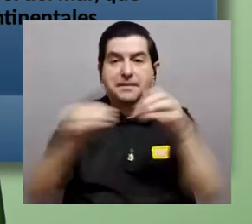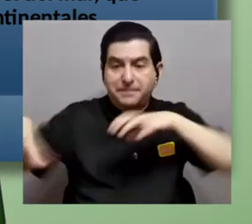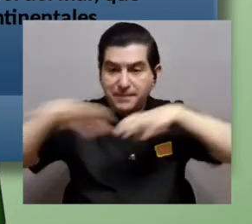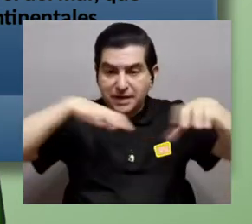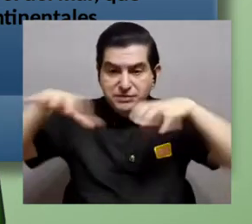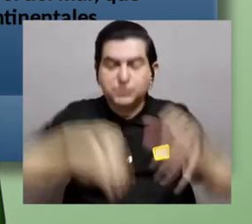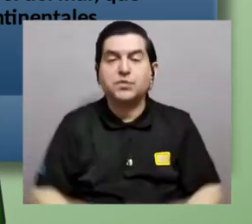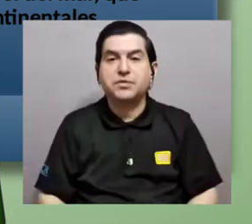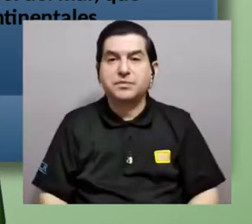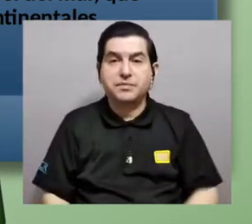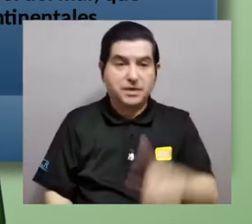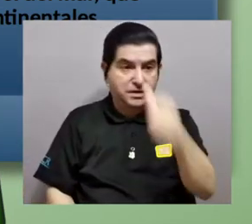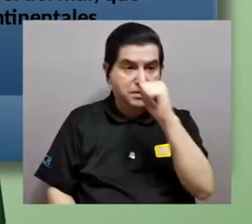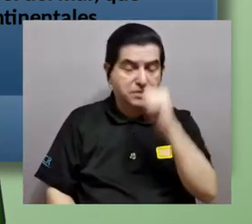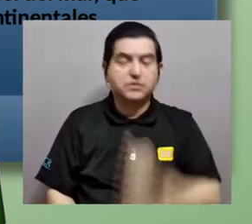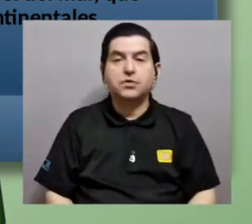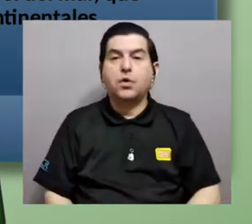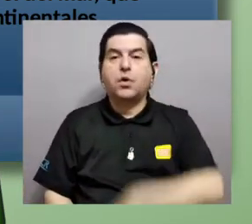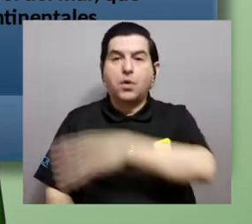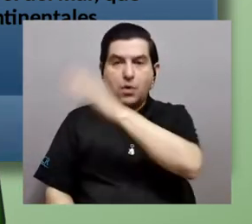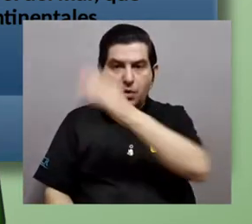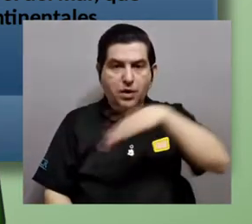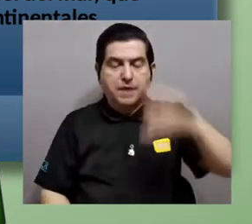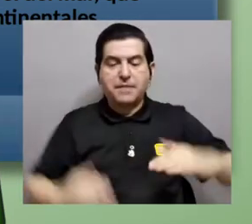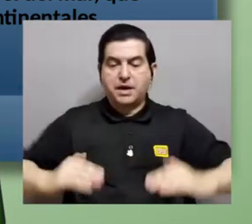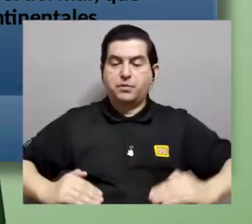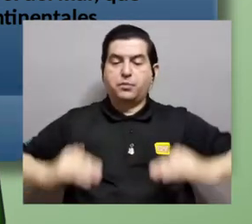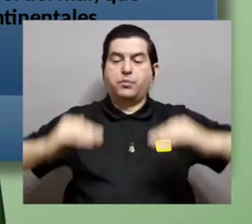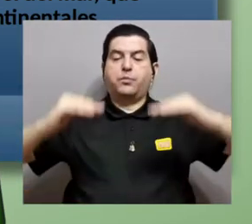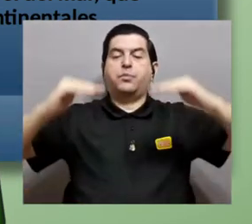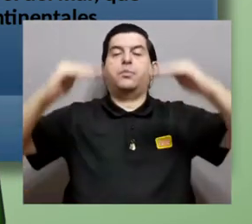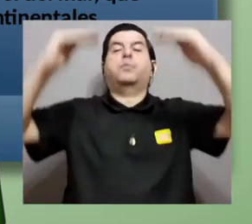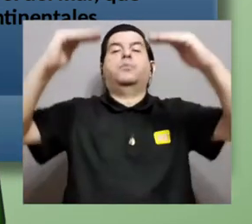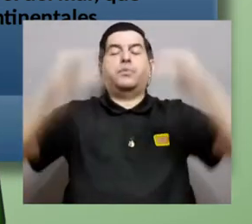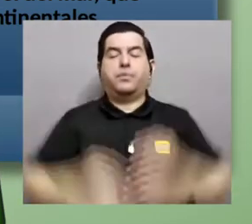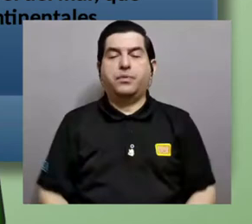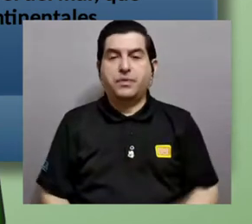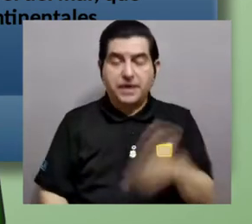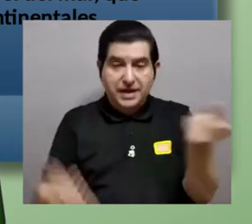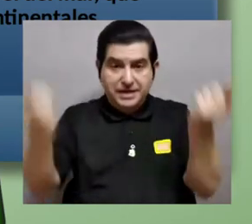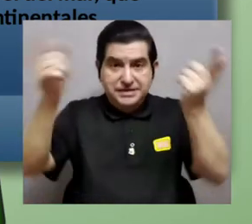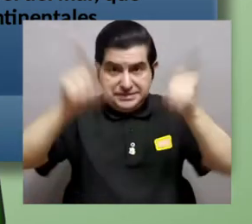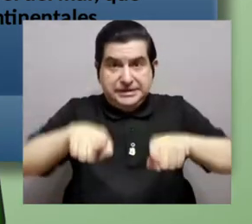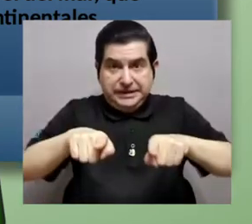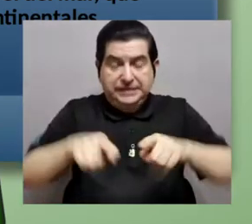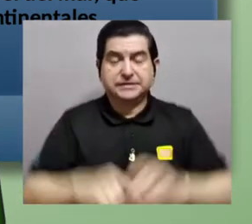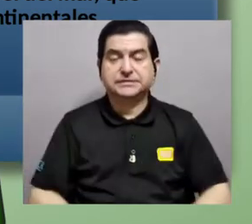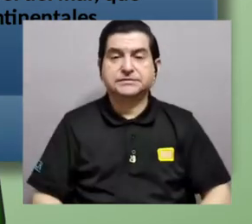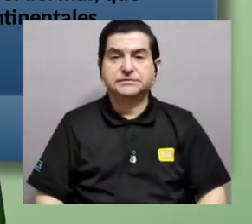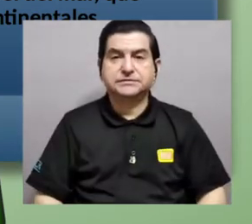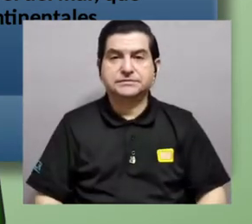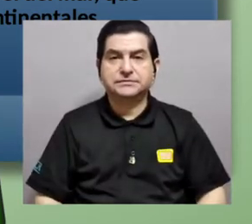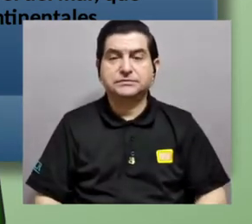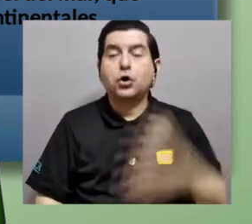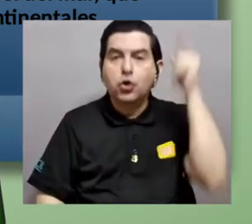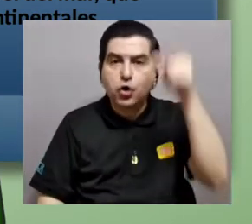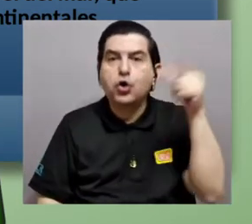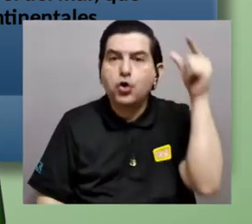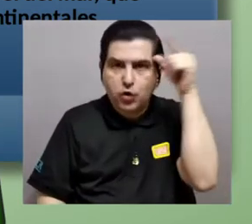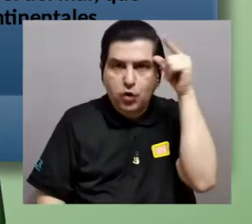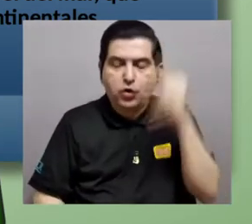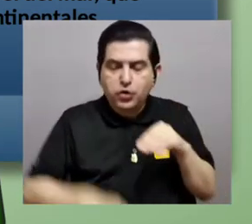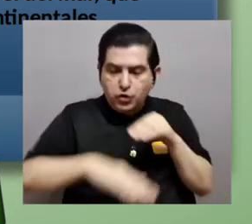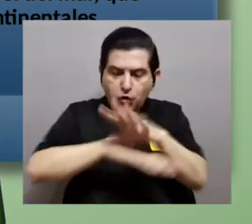oceánica. El nivel del mar sube, ¿verdad?, porque hay una desgregación de los continentes. Y, por